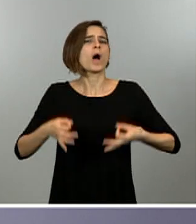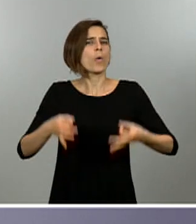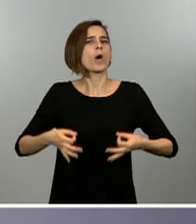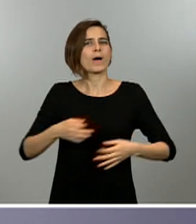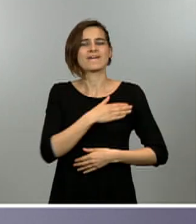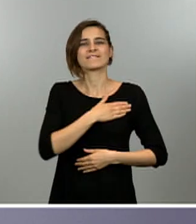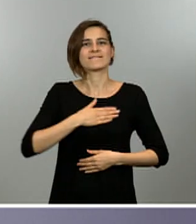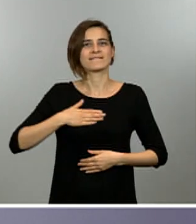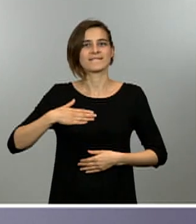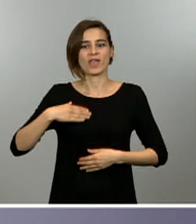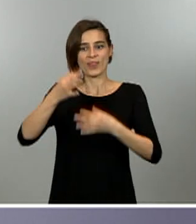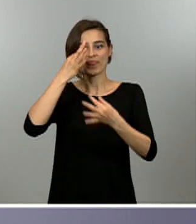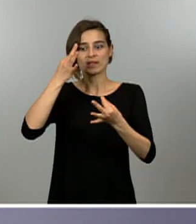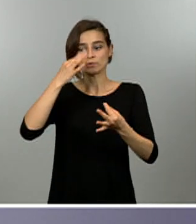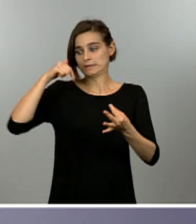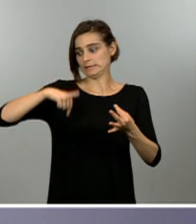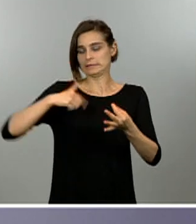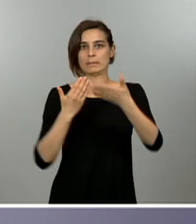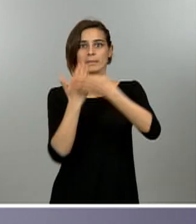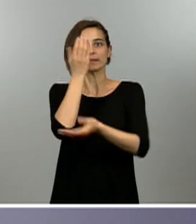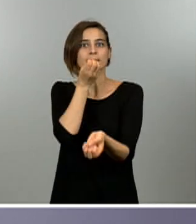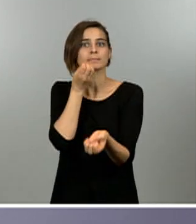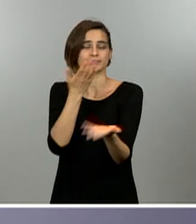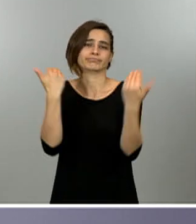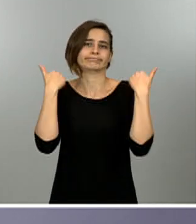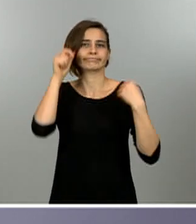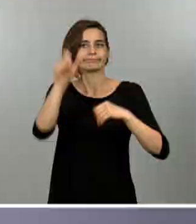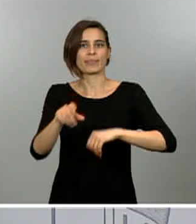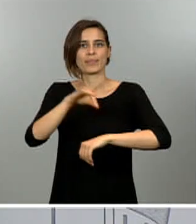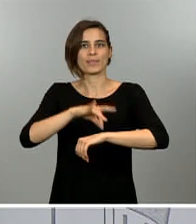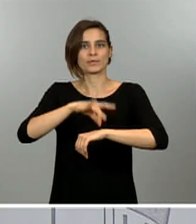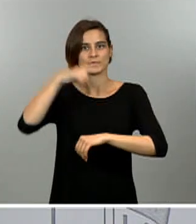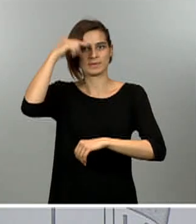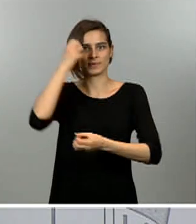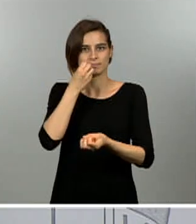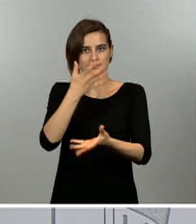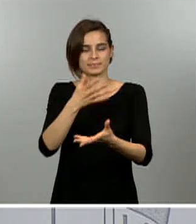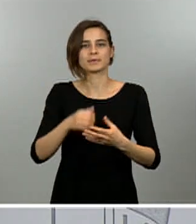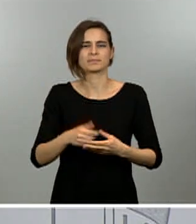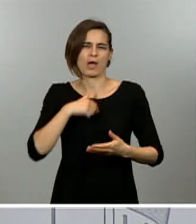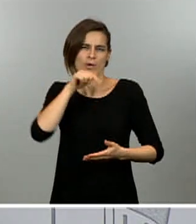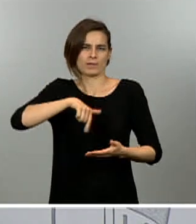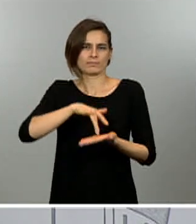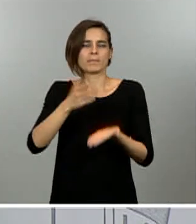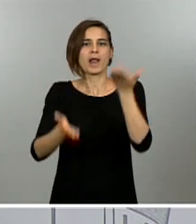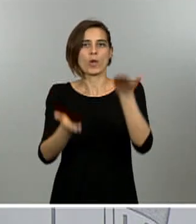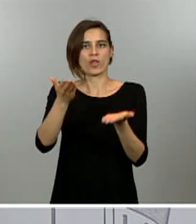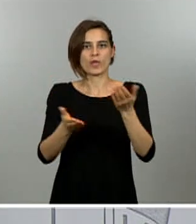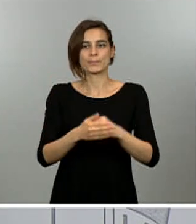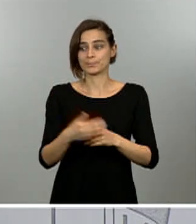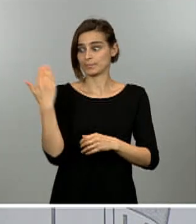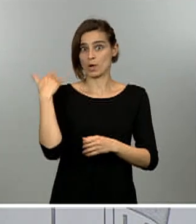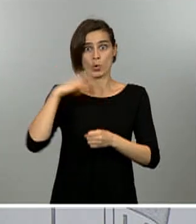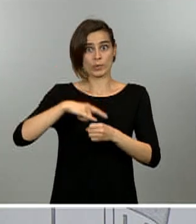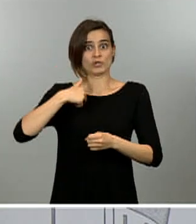que hemos dado a conocer esta mañana por parte del doctor Simón. El lunes, en la comparecencia que hice ante ustedes, fijé